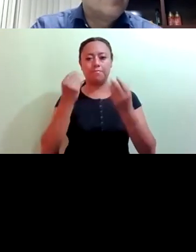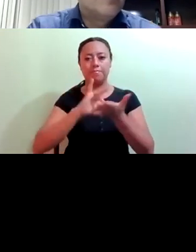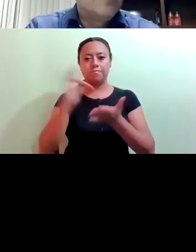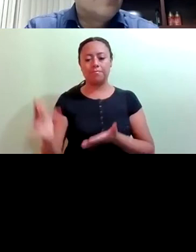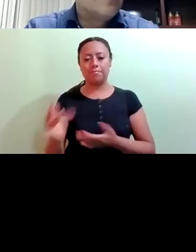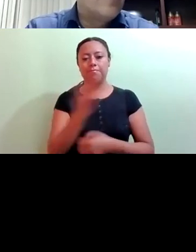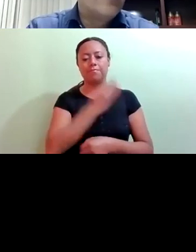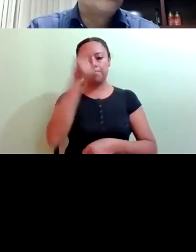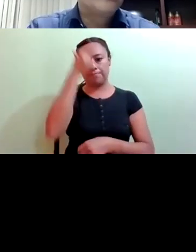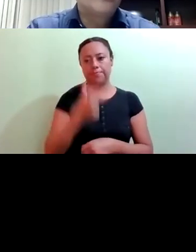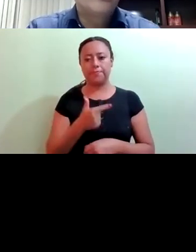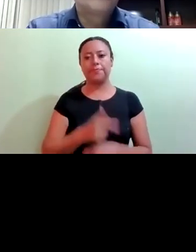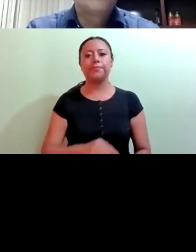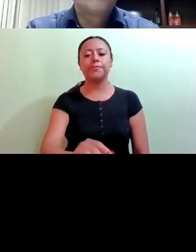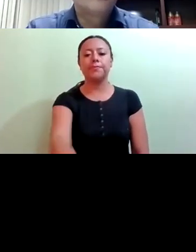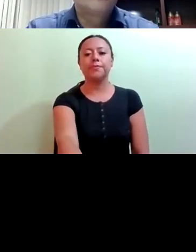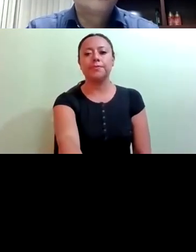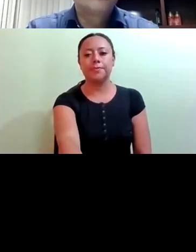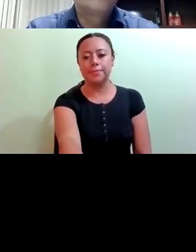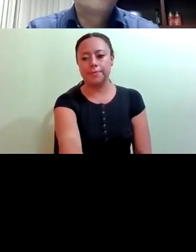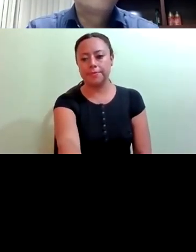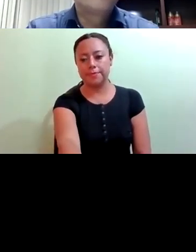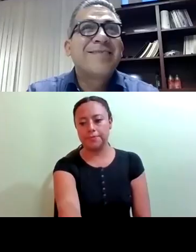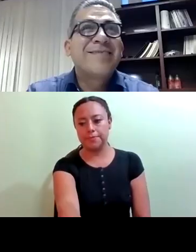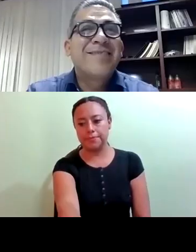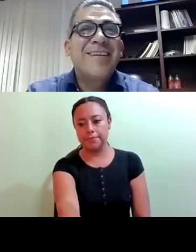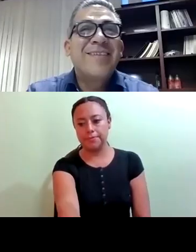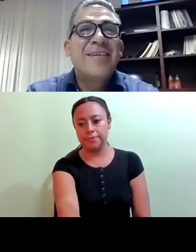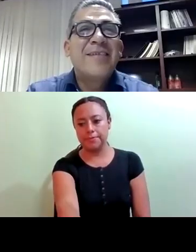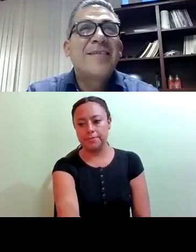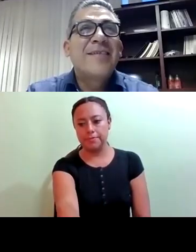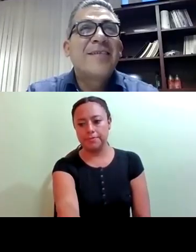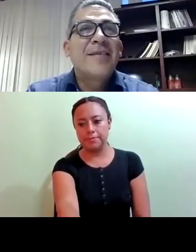Gracias, buenas noches. Hasta luego. Buenas noches. Saludos. mañana. Bye.